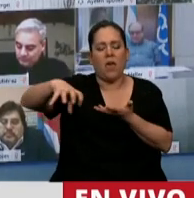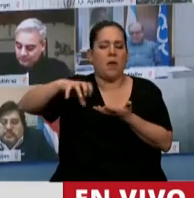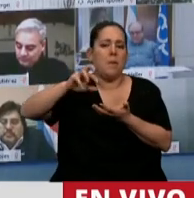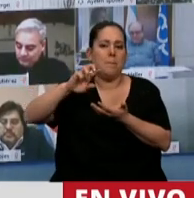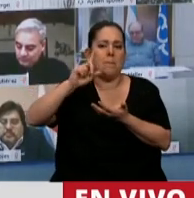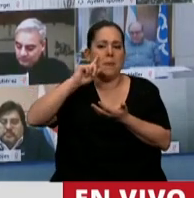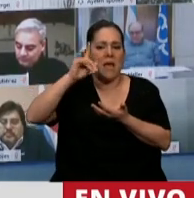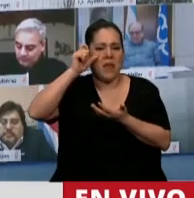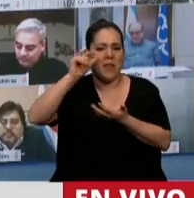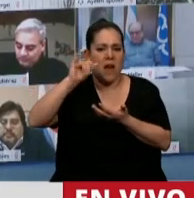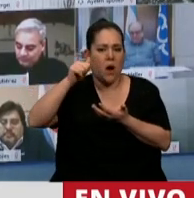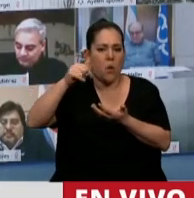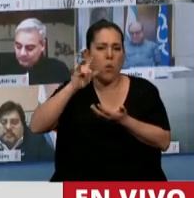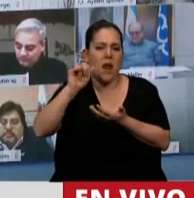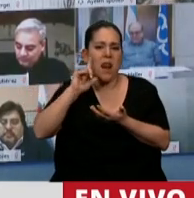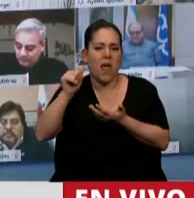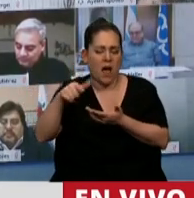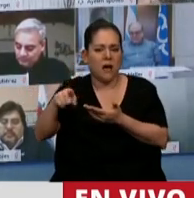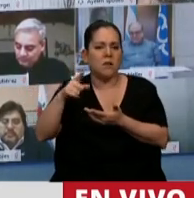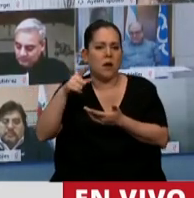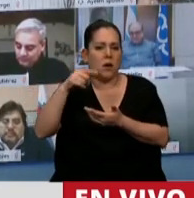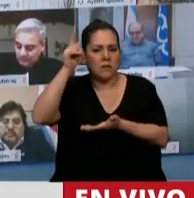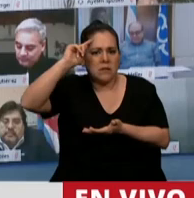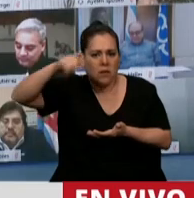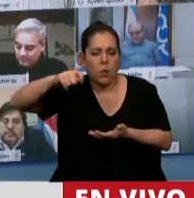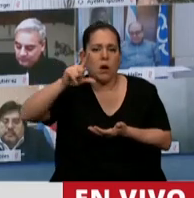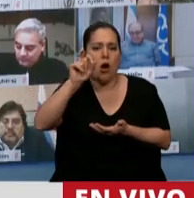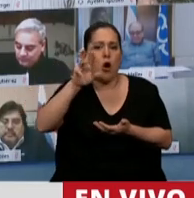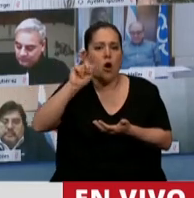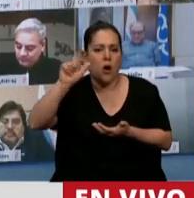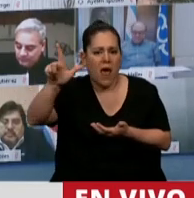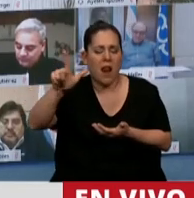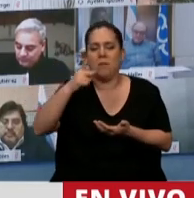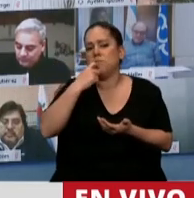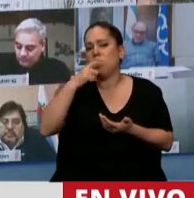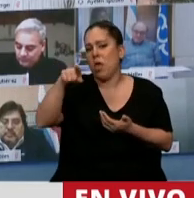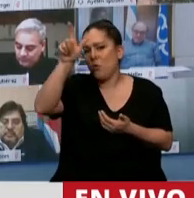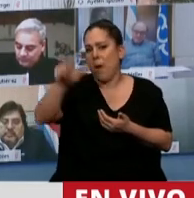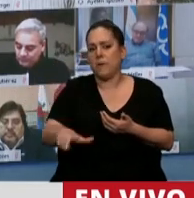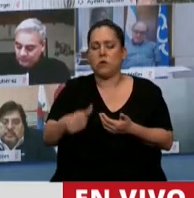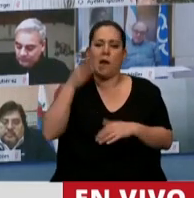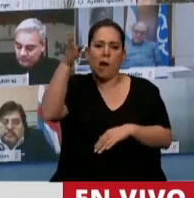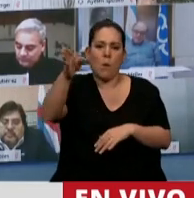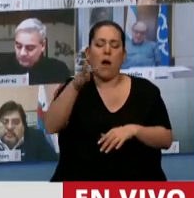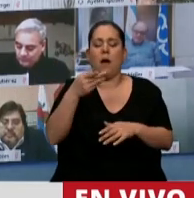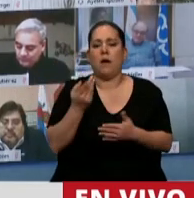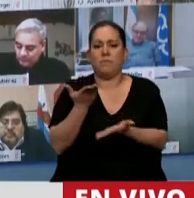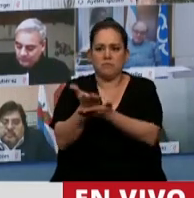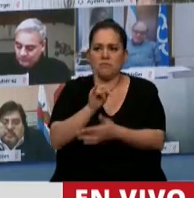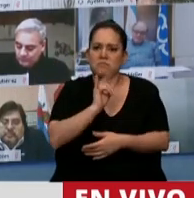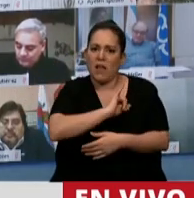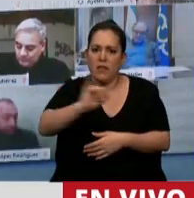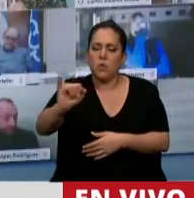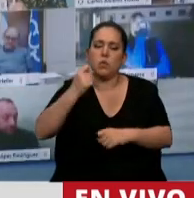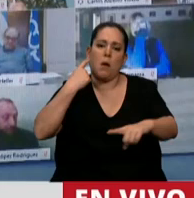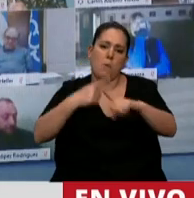de Piedrabuena, tribunales orales. Cuando quizás una persona que está en Piedrabuena para hacer una demanda laboral por un despido,